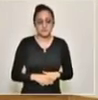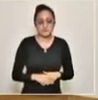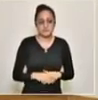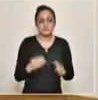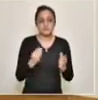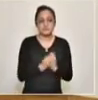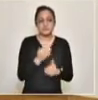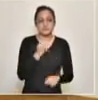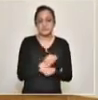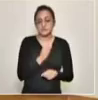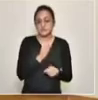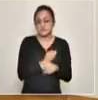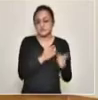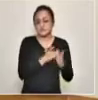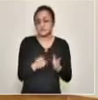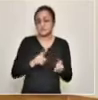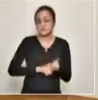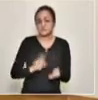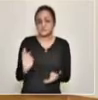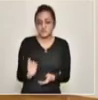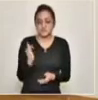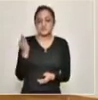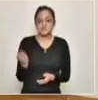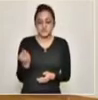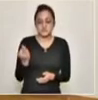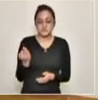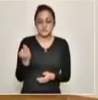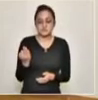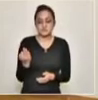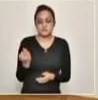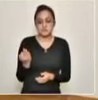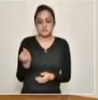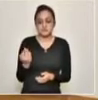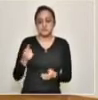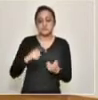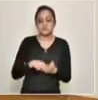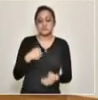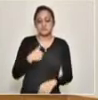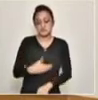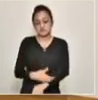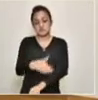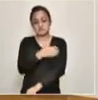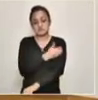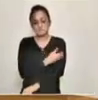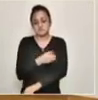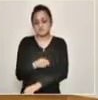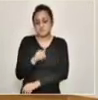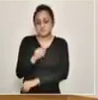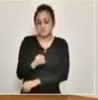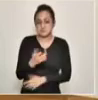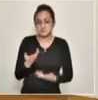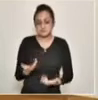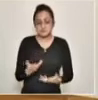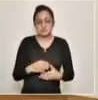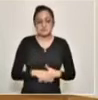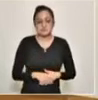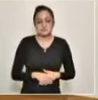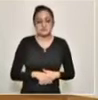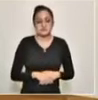asunto absolutamente federal y nosotros acompañaremos de